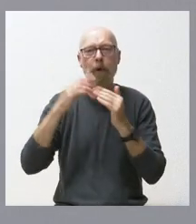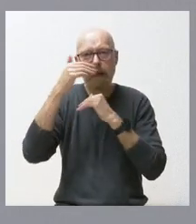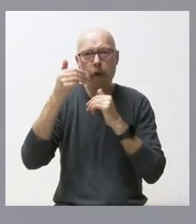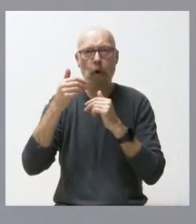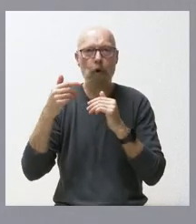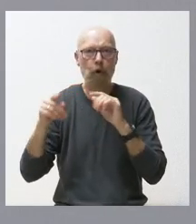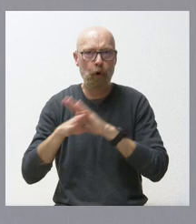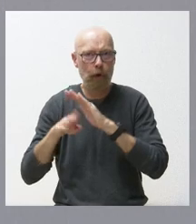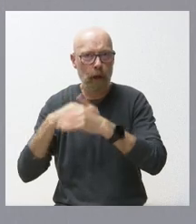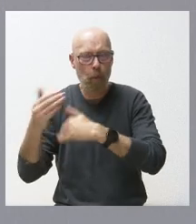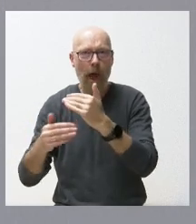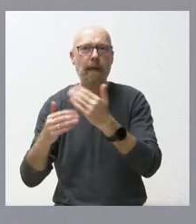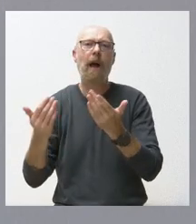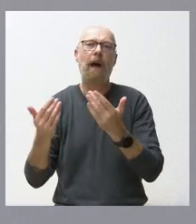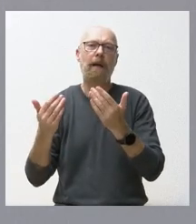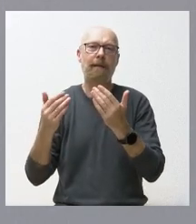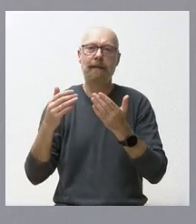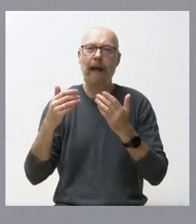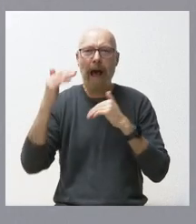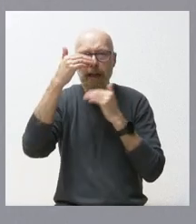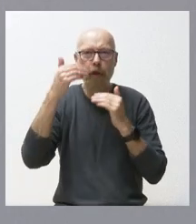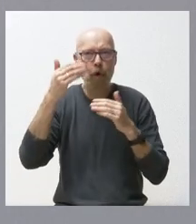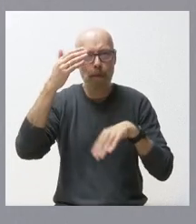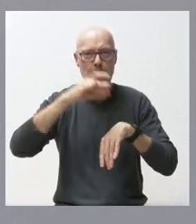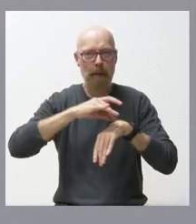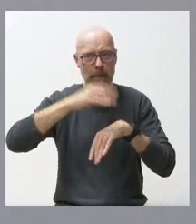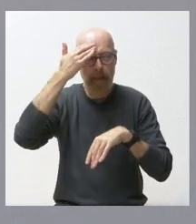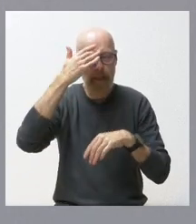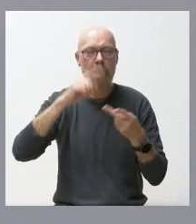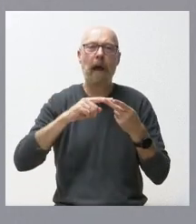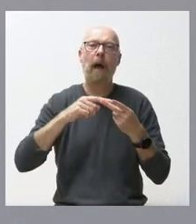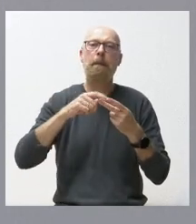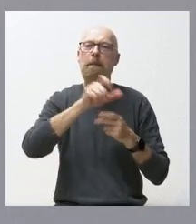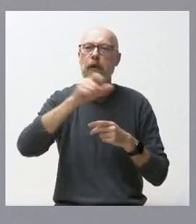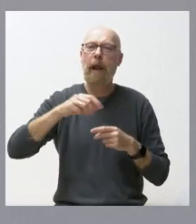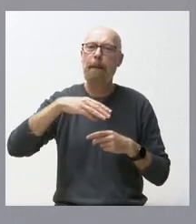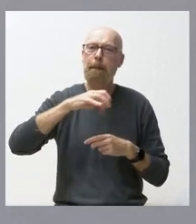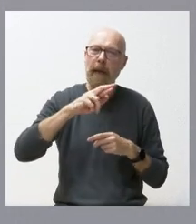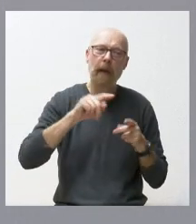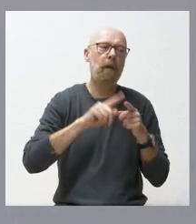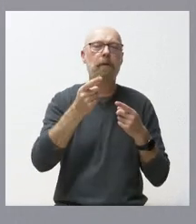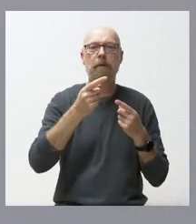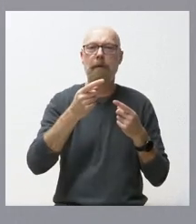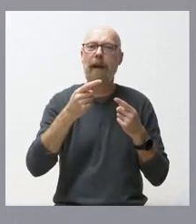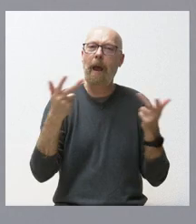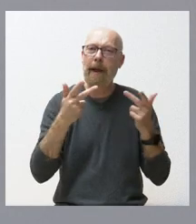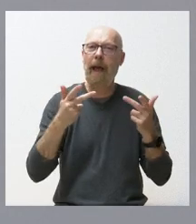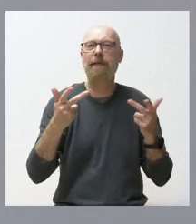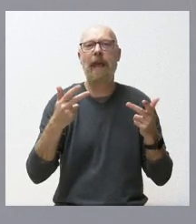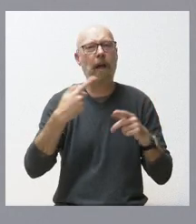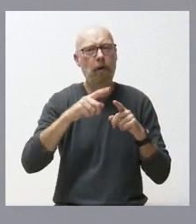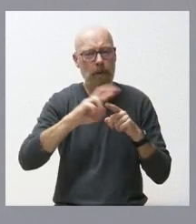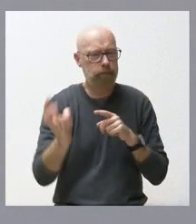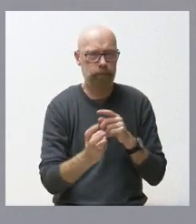de atención primaria, el personal MIR y EIR y el personal de emergencias sanitarias de Castilla y León. 4